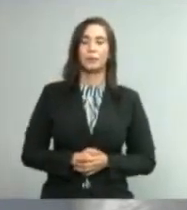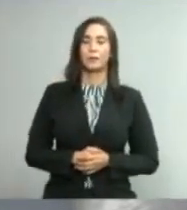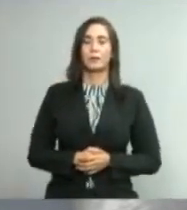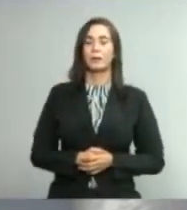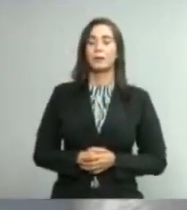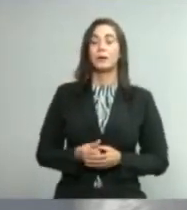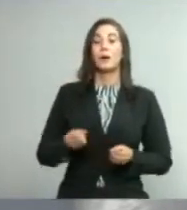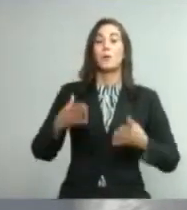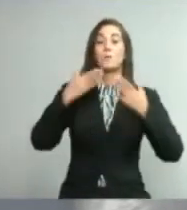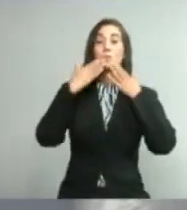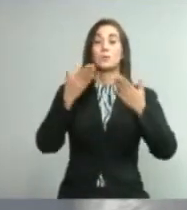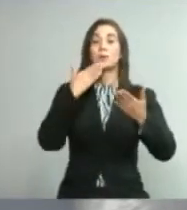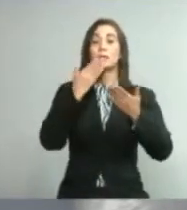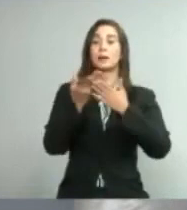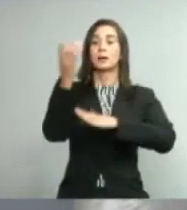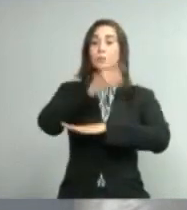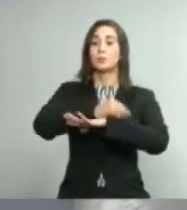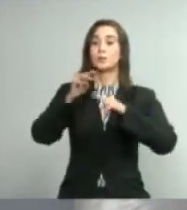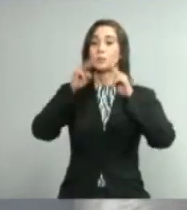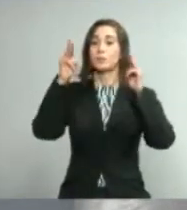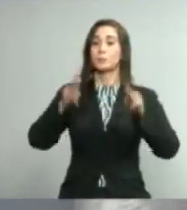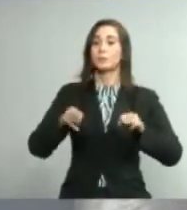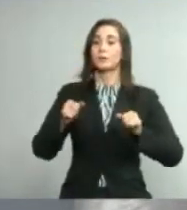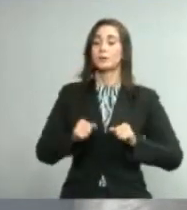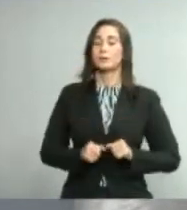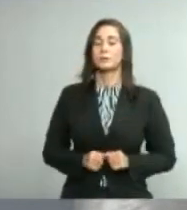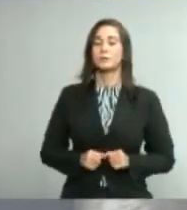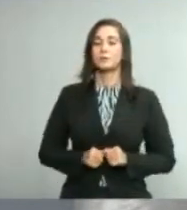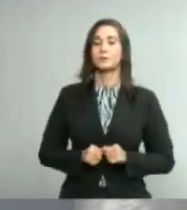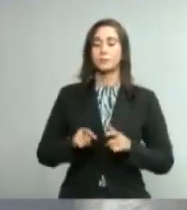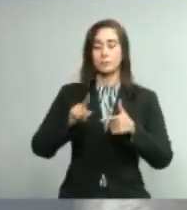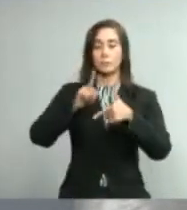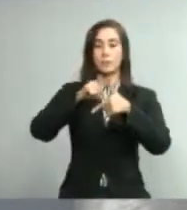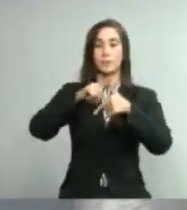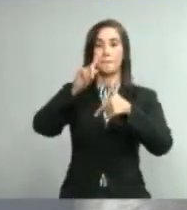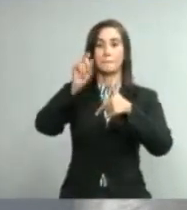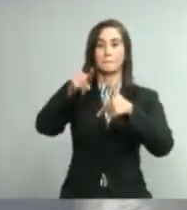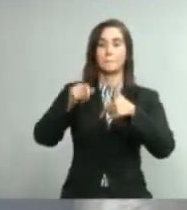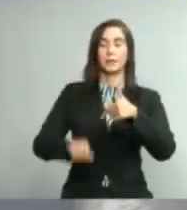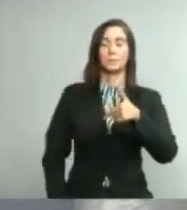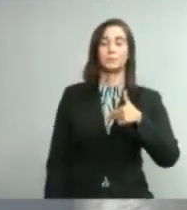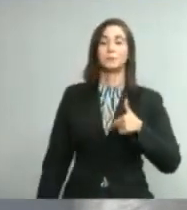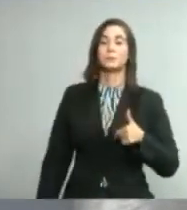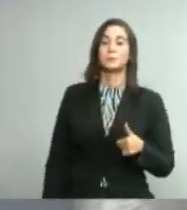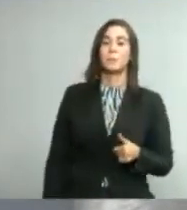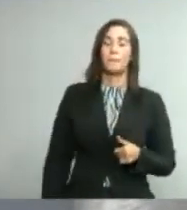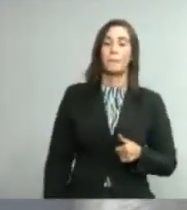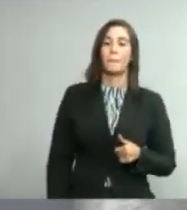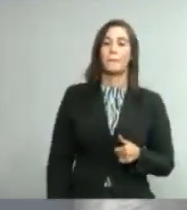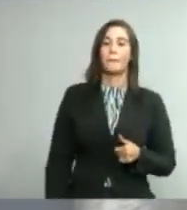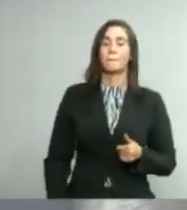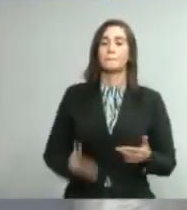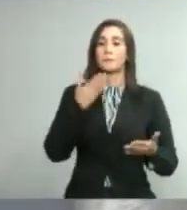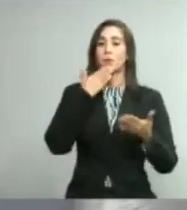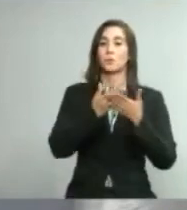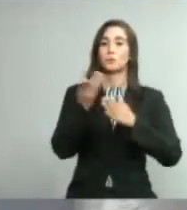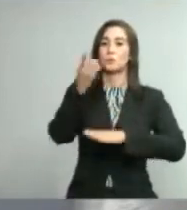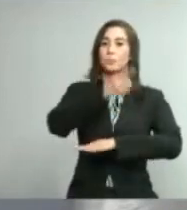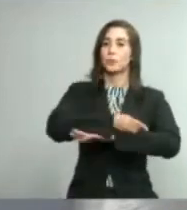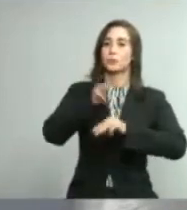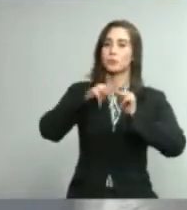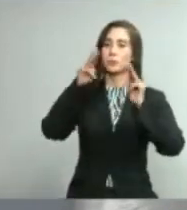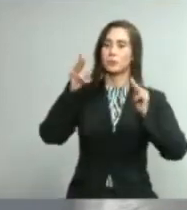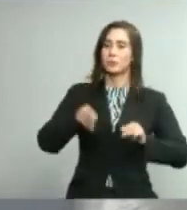Muchísimas gracias. Buenos días, ministro Rafael Sánchez Cárdenas. Iniciamos con Joana Matos. Adelante, Joana. Buenos días,